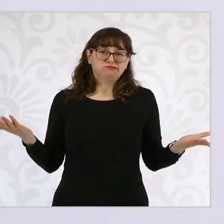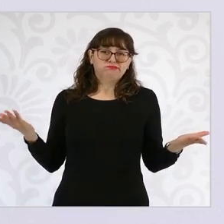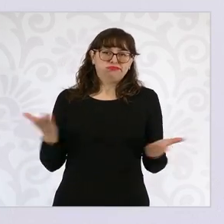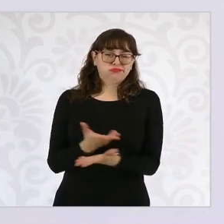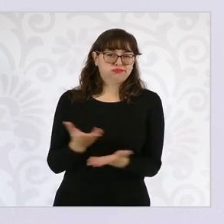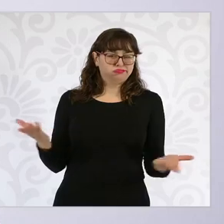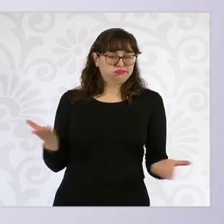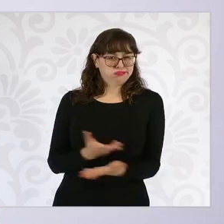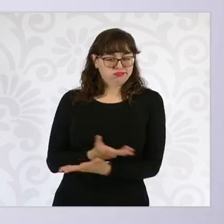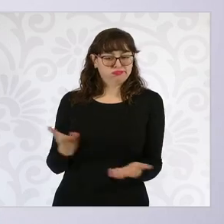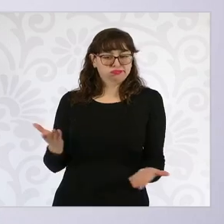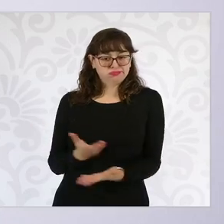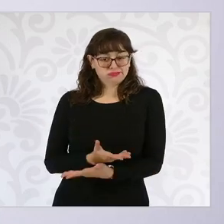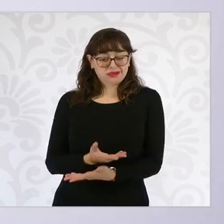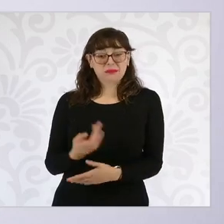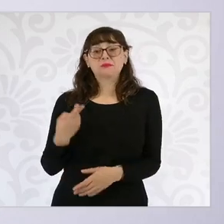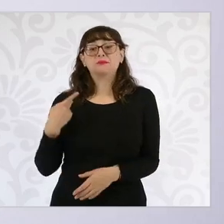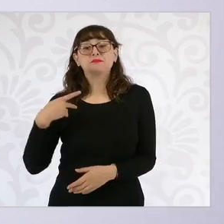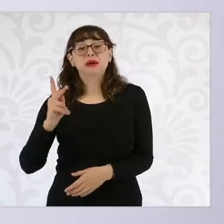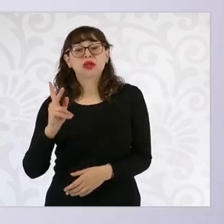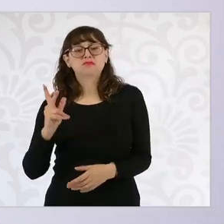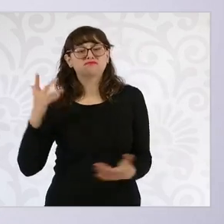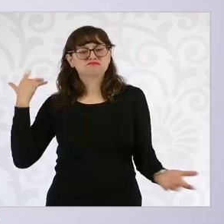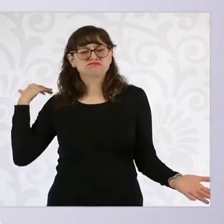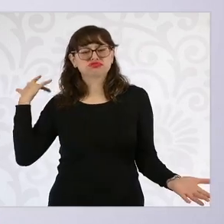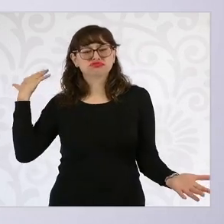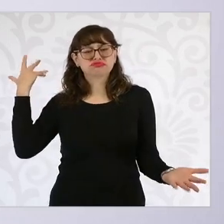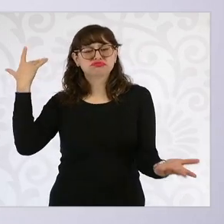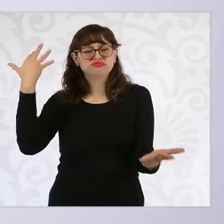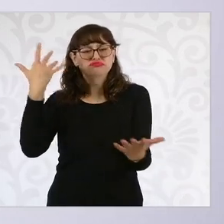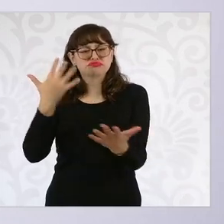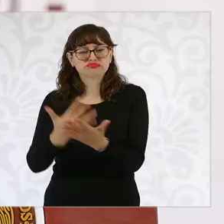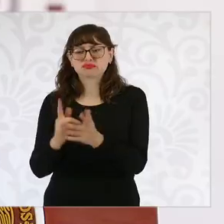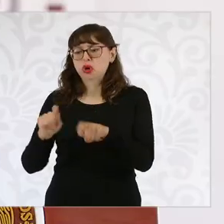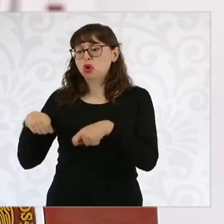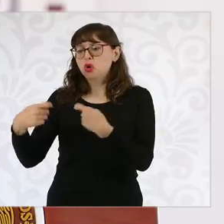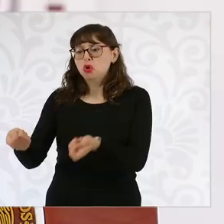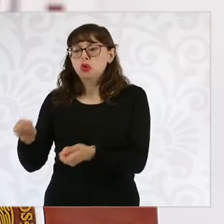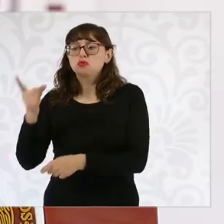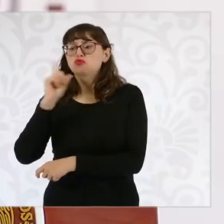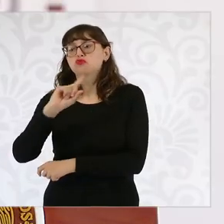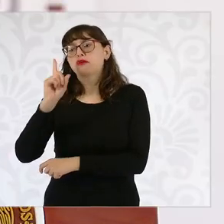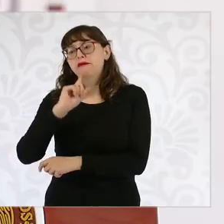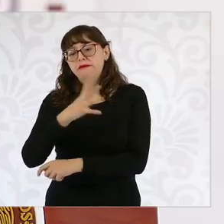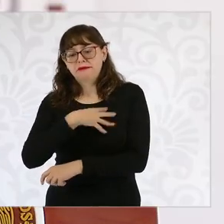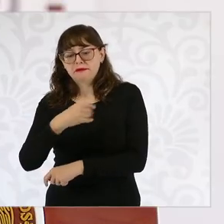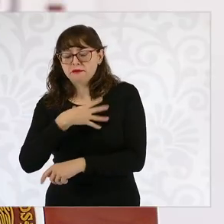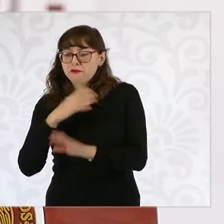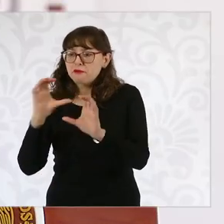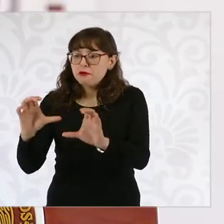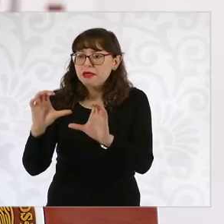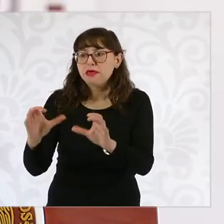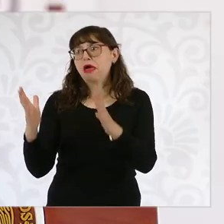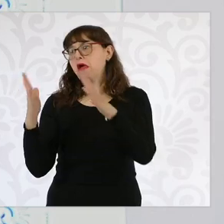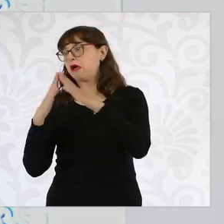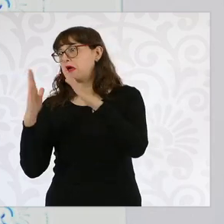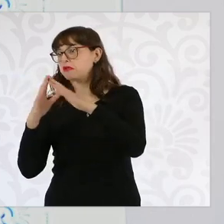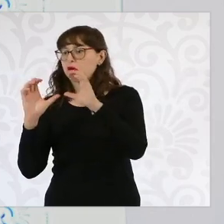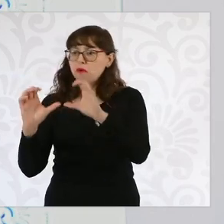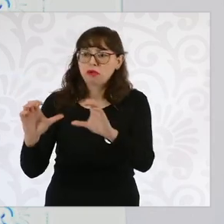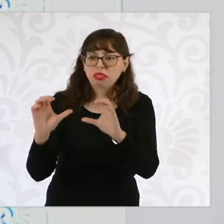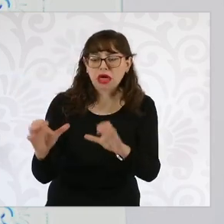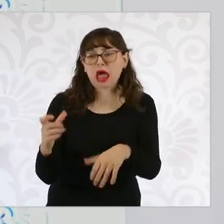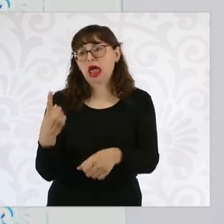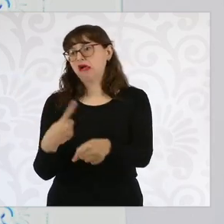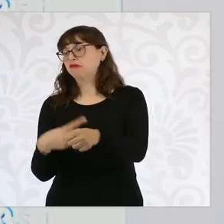Pero en general los cuidados han recaído en las mujeres, cuidamos a los hijos, garantizamos que la casa esté bien, si